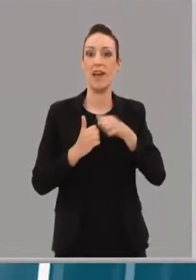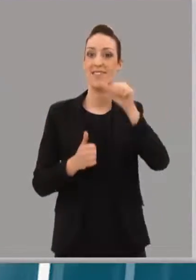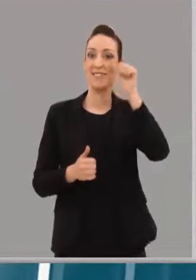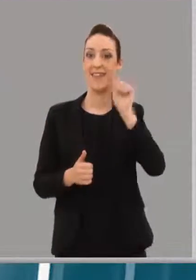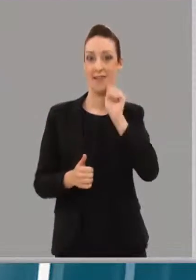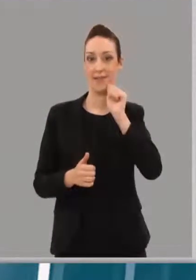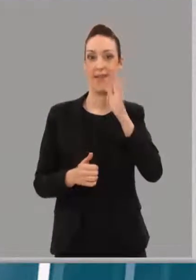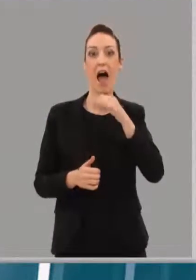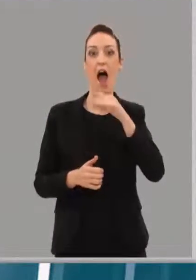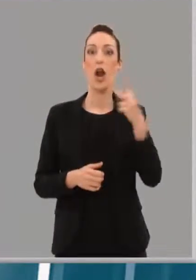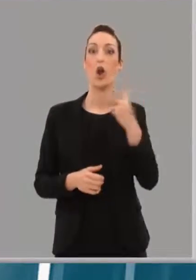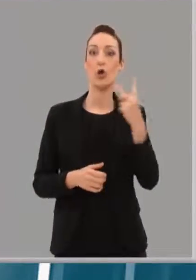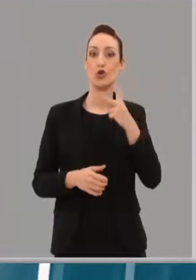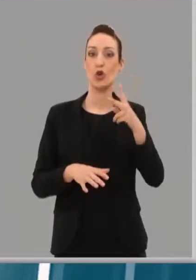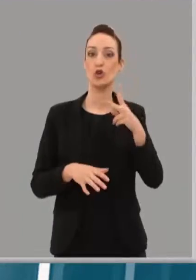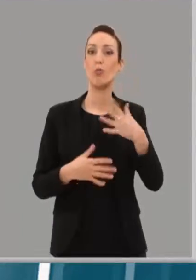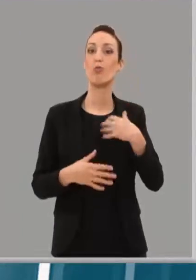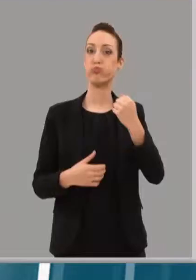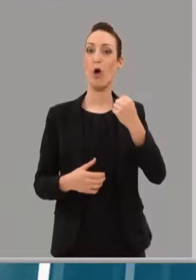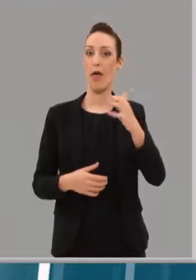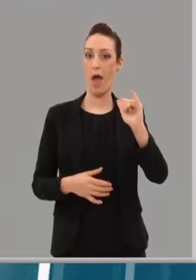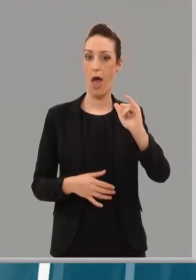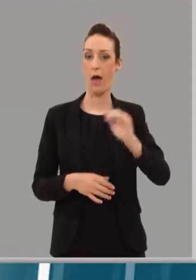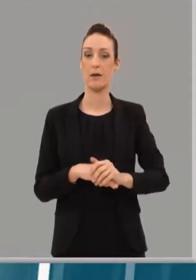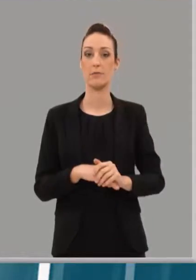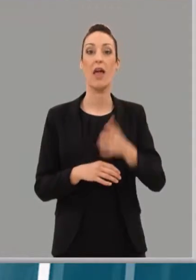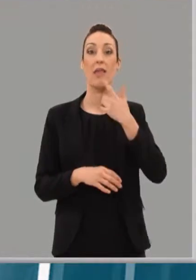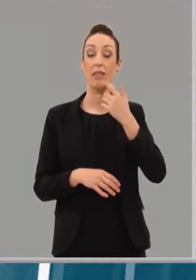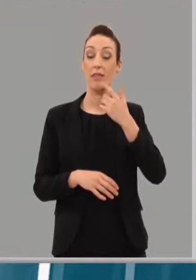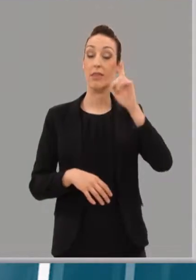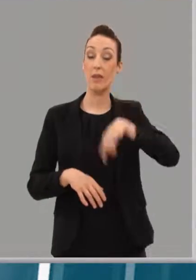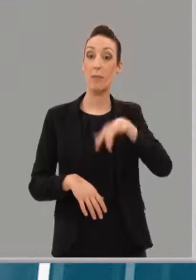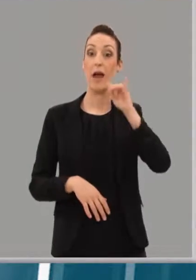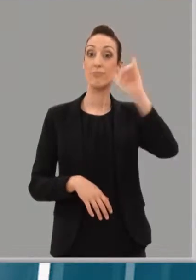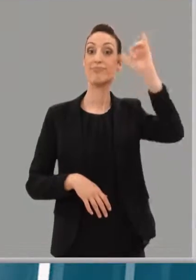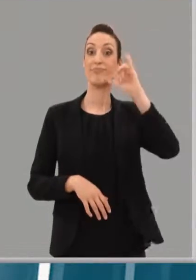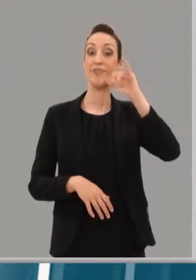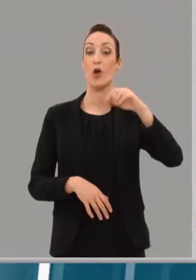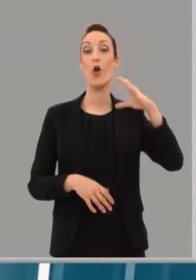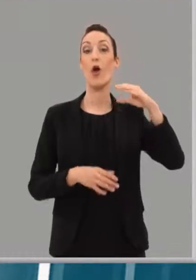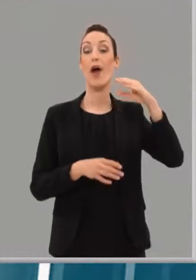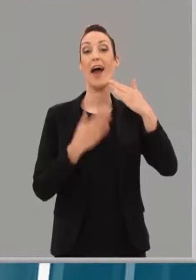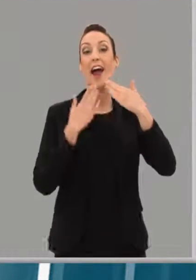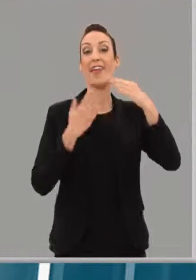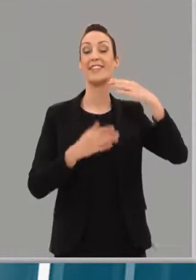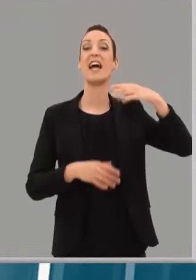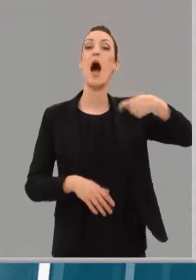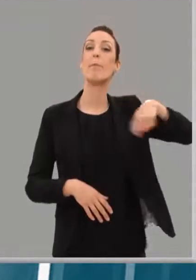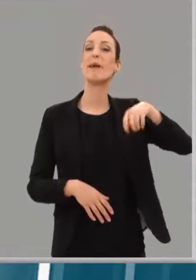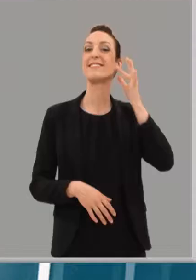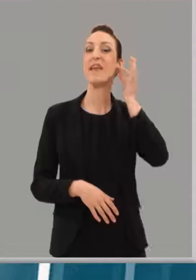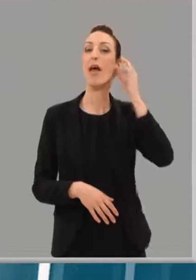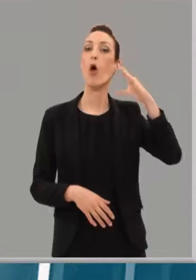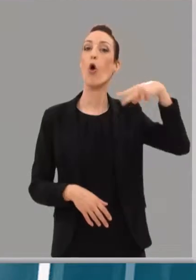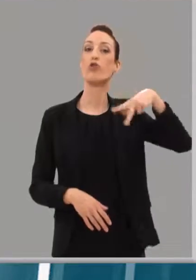el poder. Habrá un presidente socialista en la Moncloa que reciba a una presidenta socialista de La Rioja con Concha al frente. Que se merece un cambio,